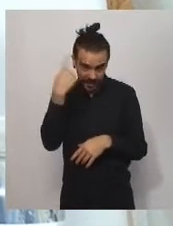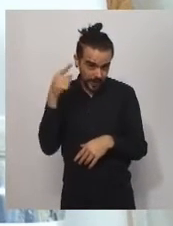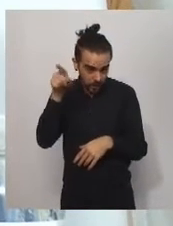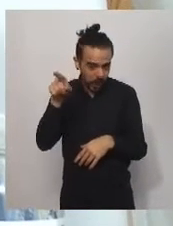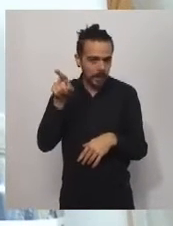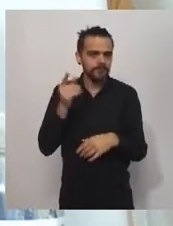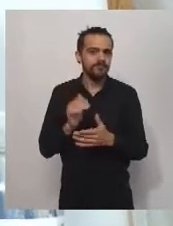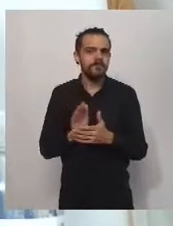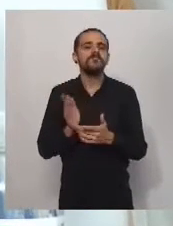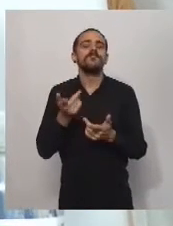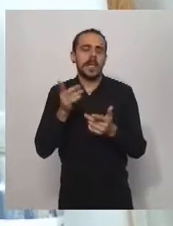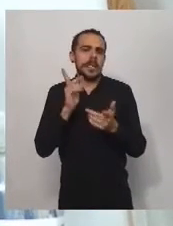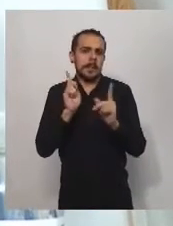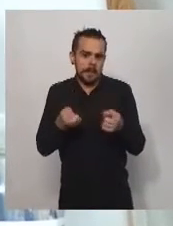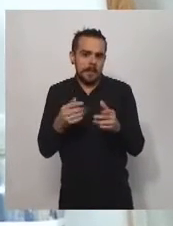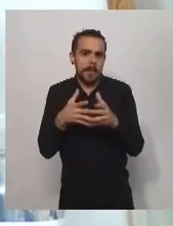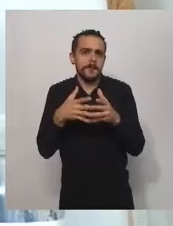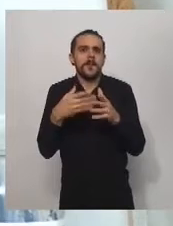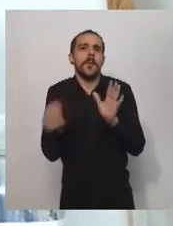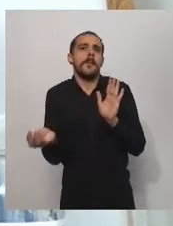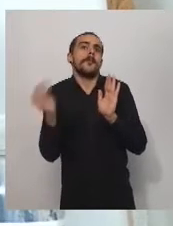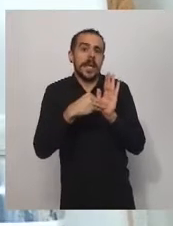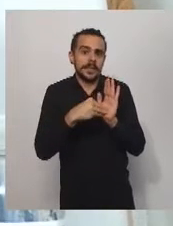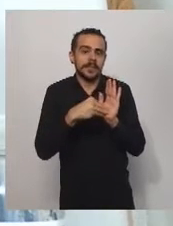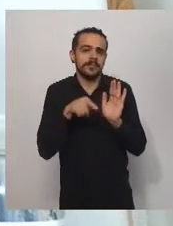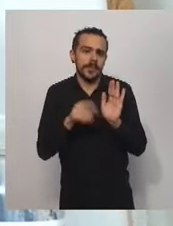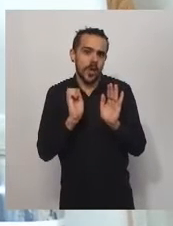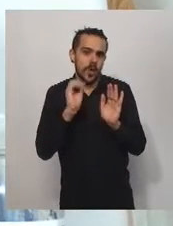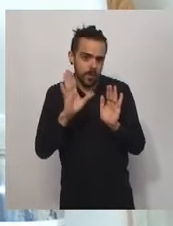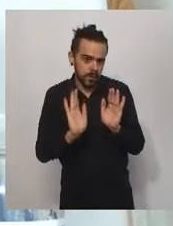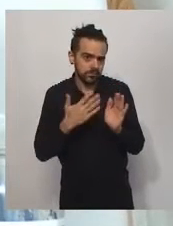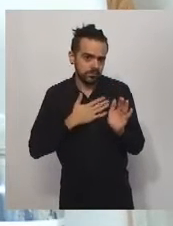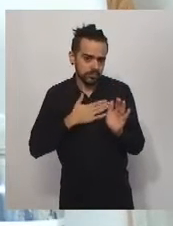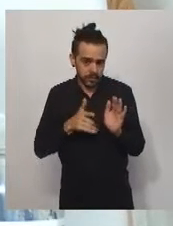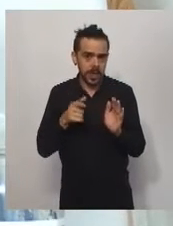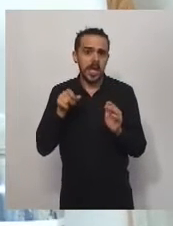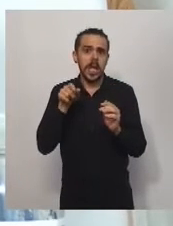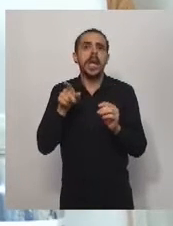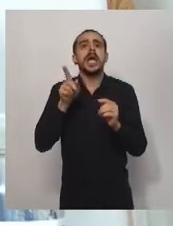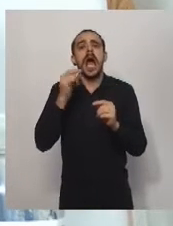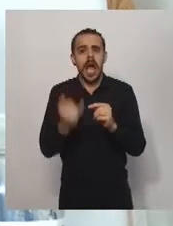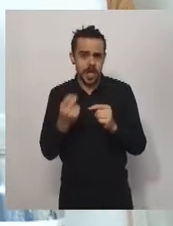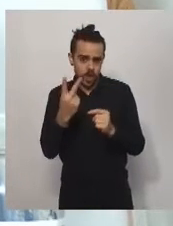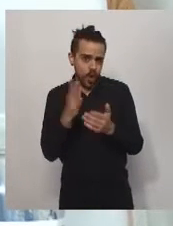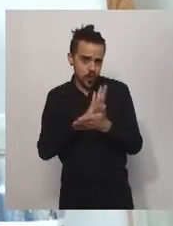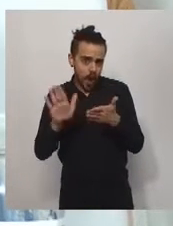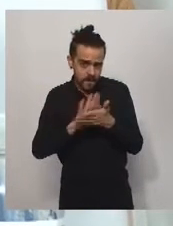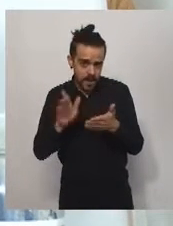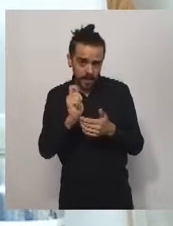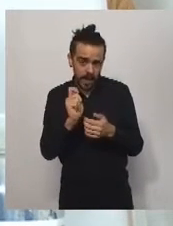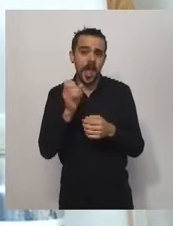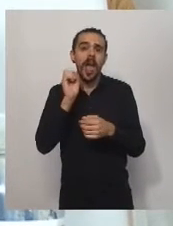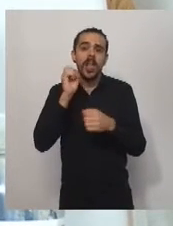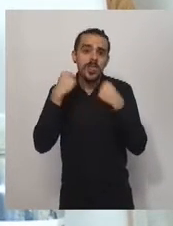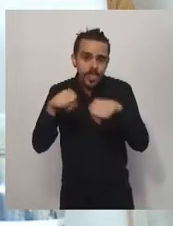las instituciones deportivas, y también, vale decir, se incorporaron a las instituciones culturales. Esto es muy importante